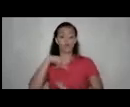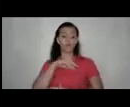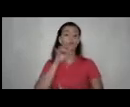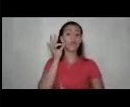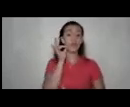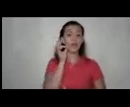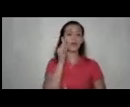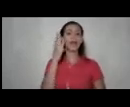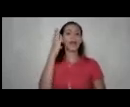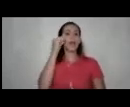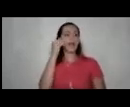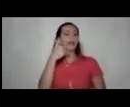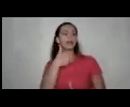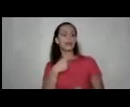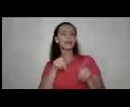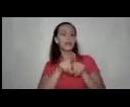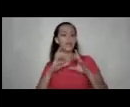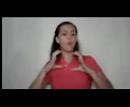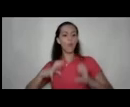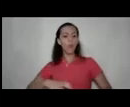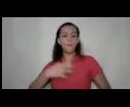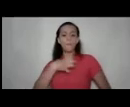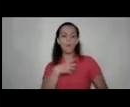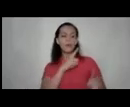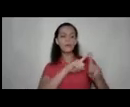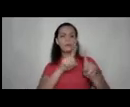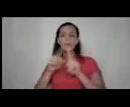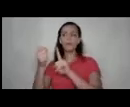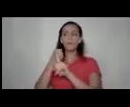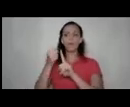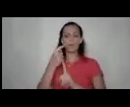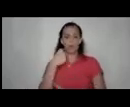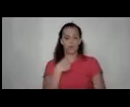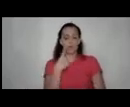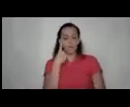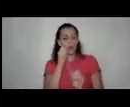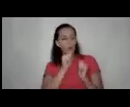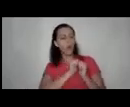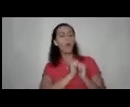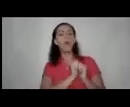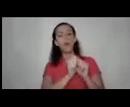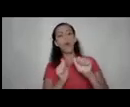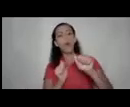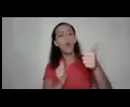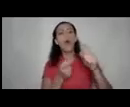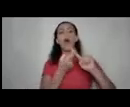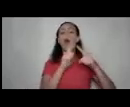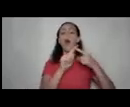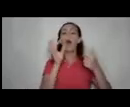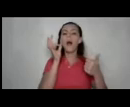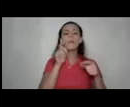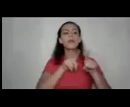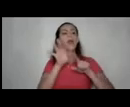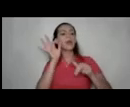experimentamos también en cuerpo propio las diferentes formas de violencia para acompañar a otras amigas hermanas